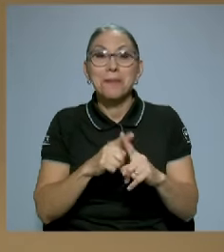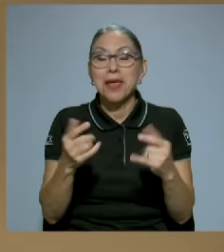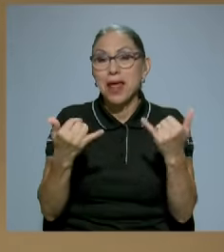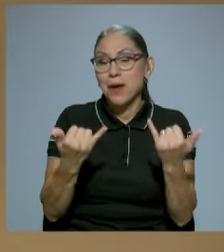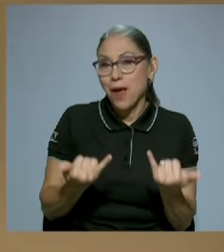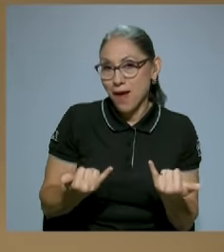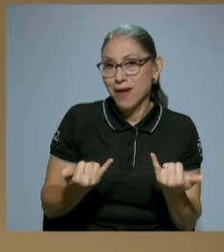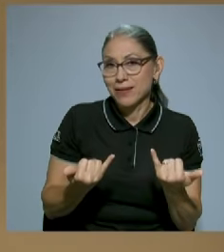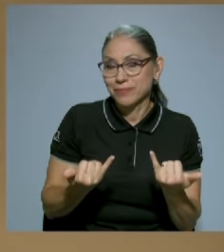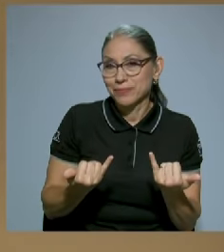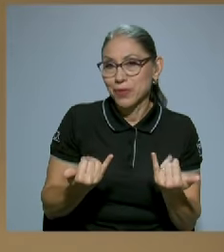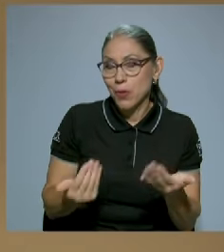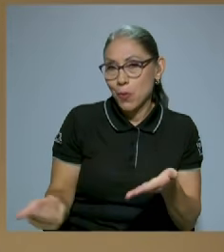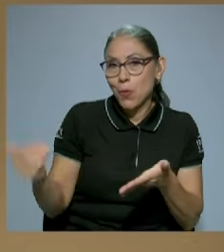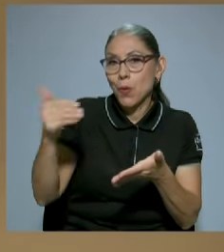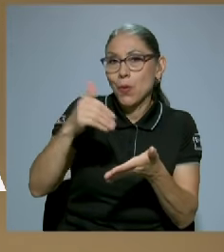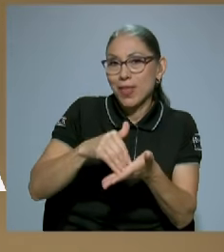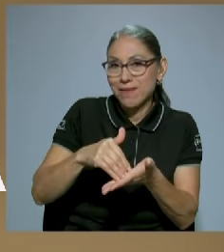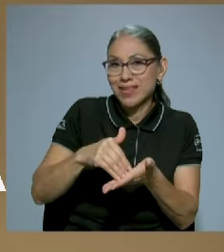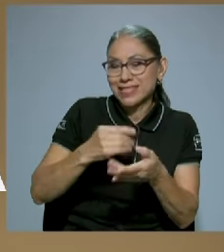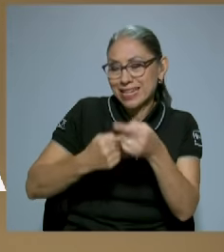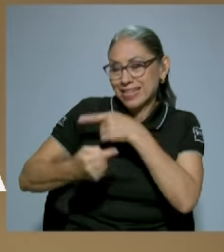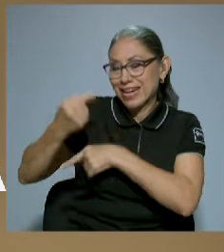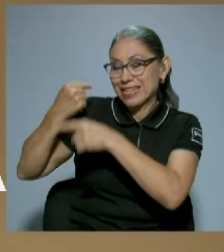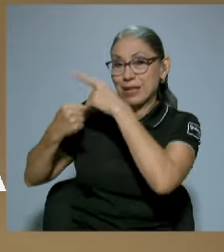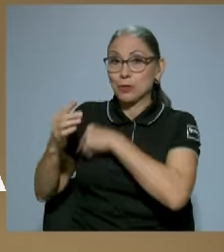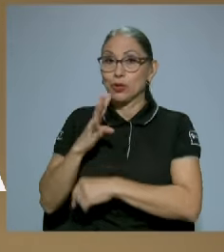pero regresemos hasta de la barra,